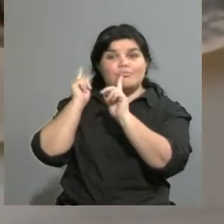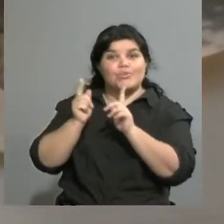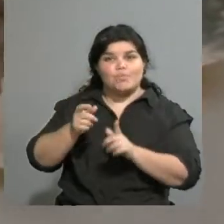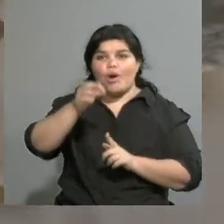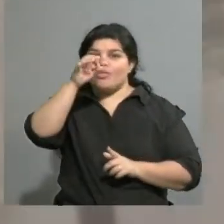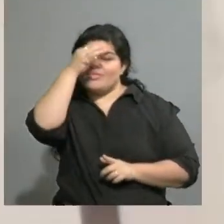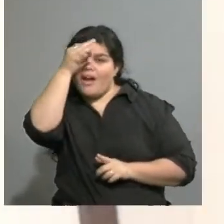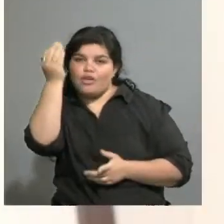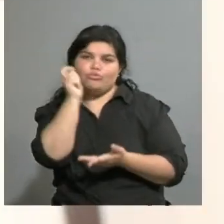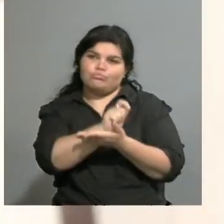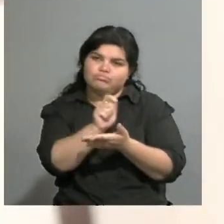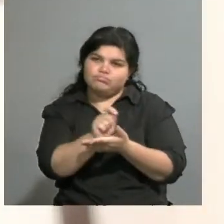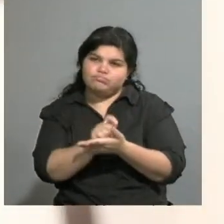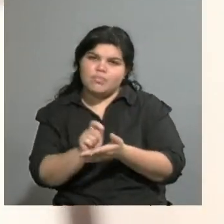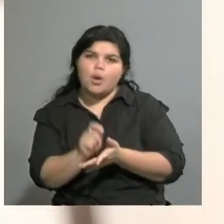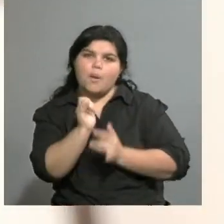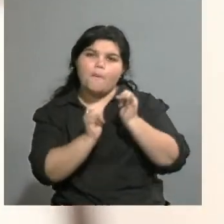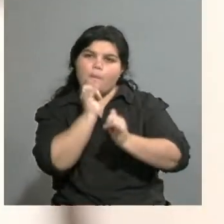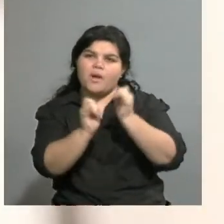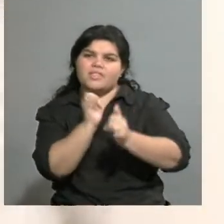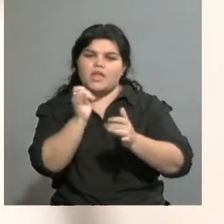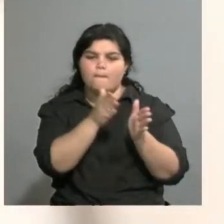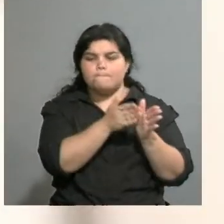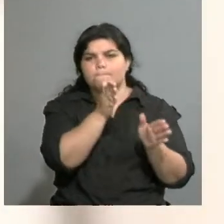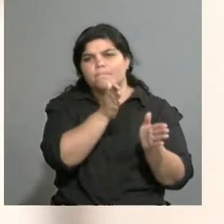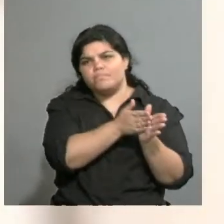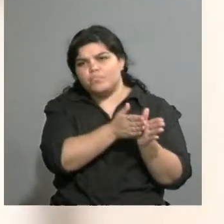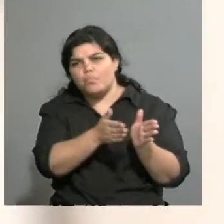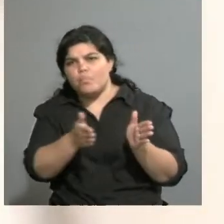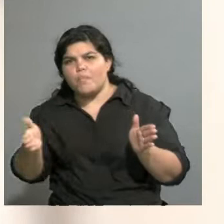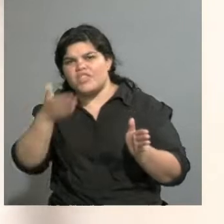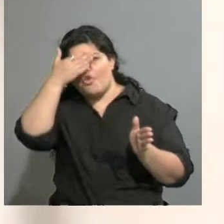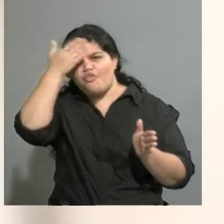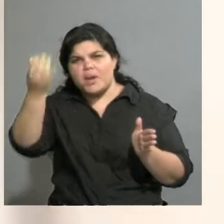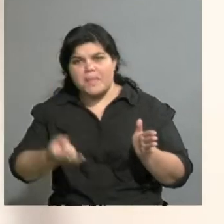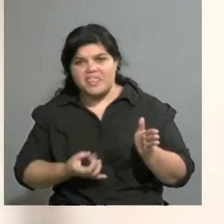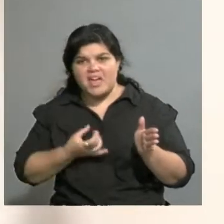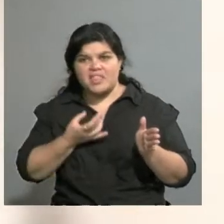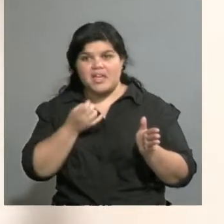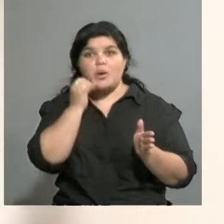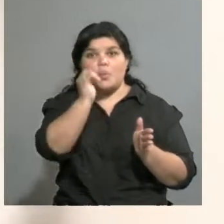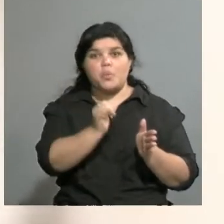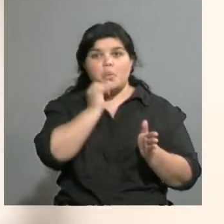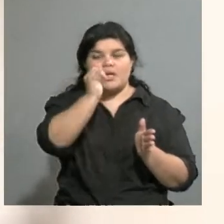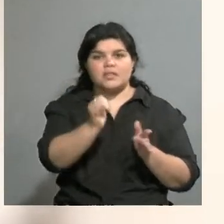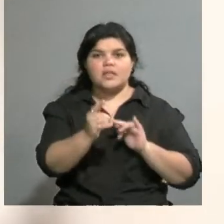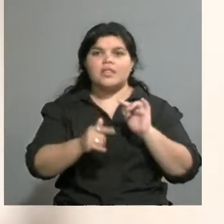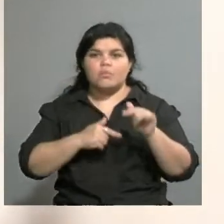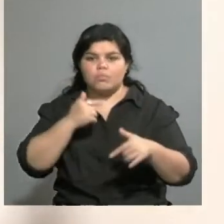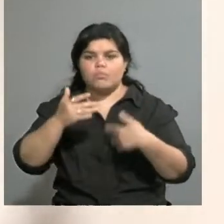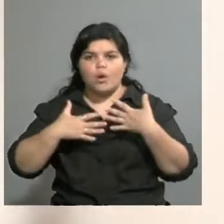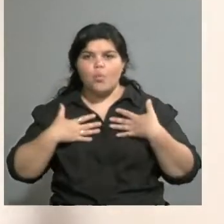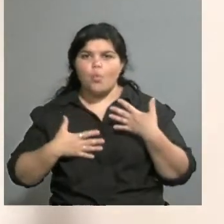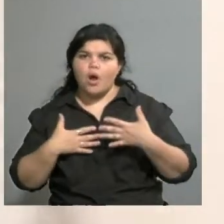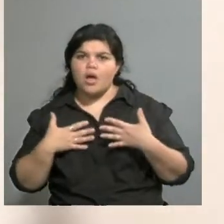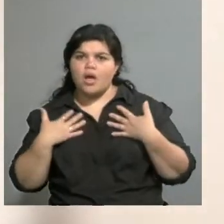poquito cómo atravesó todo ese proceso de estar enferma y, bueno, y de ir curándose también, ¿no? Y que